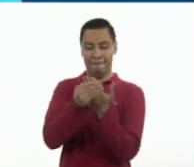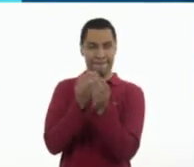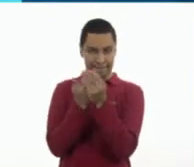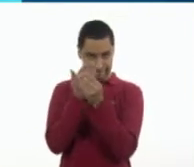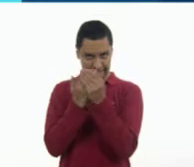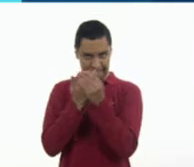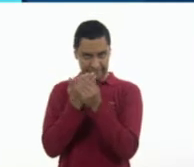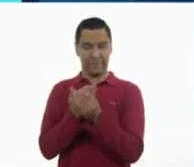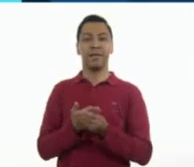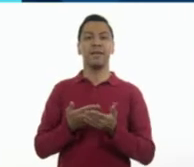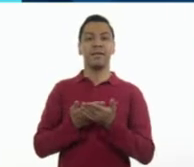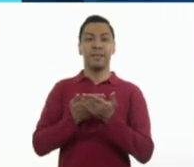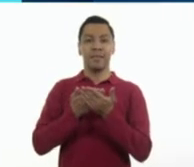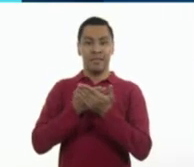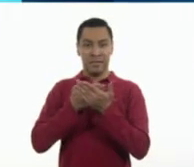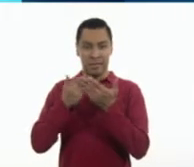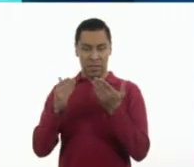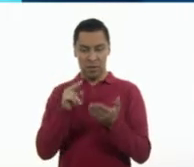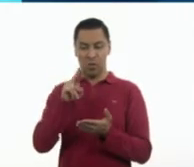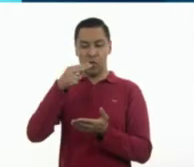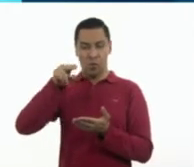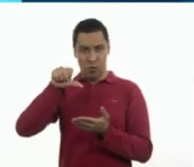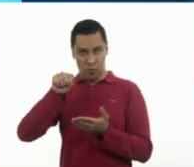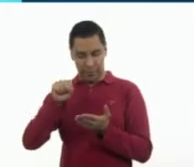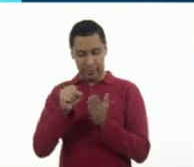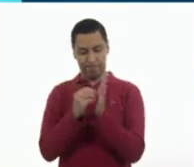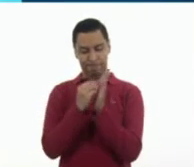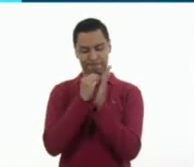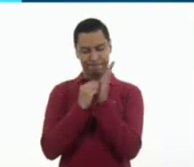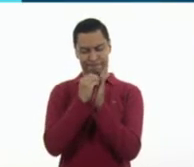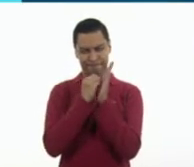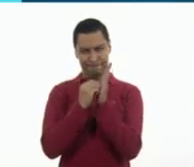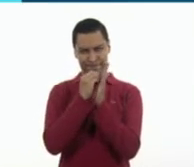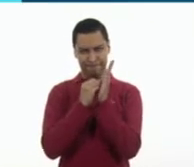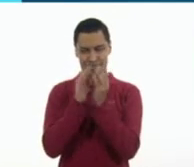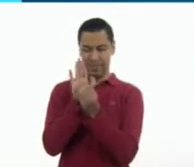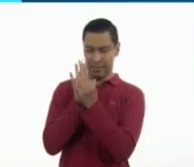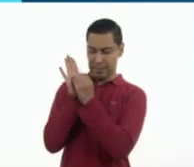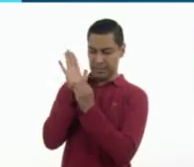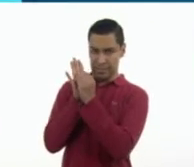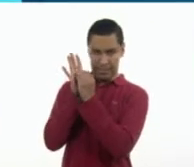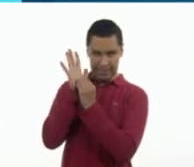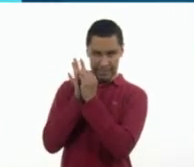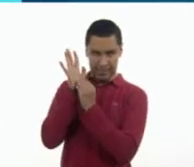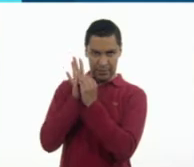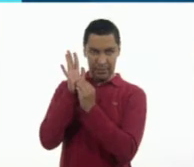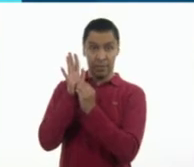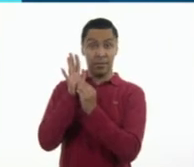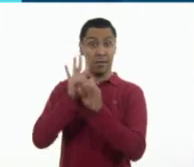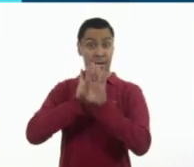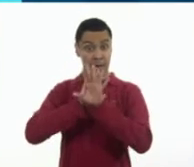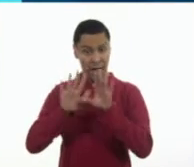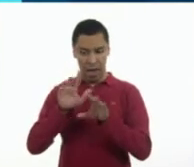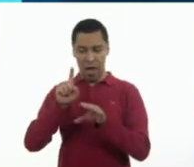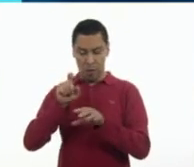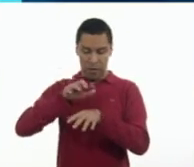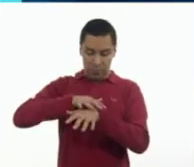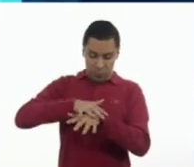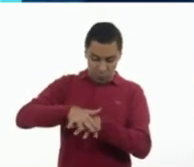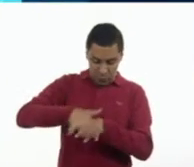Ahora, haz como que rasguñas la palma de tus manos para lavar tus uñas. Enjuaga tus manos con agua.